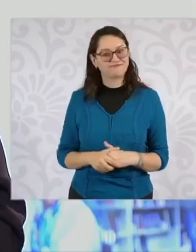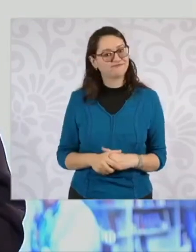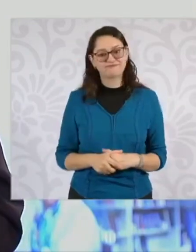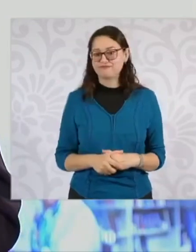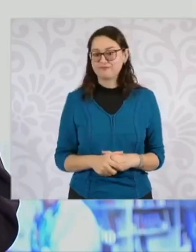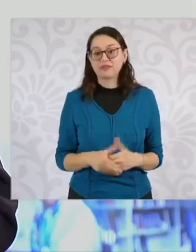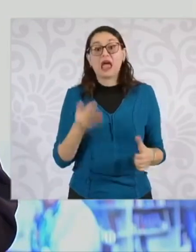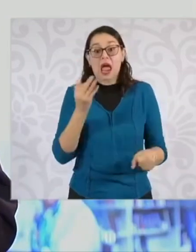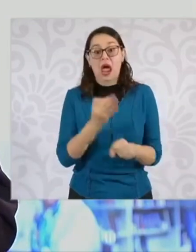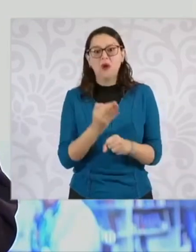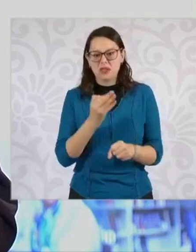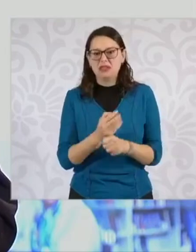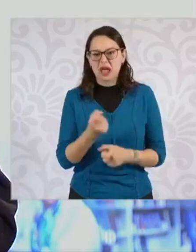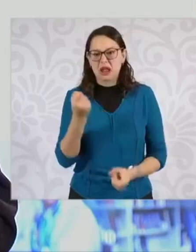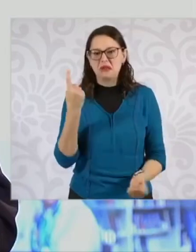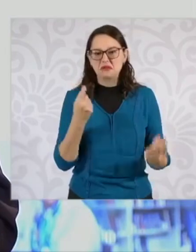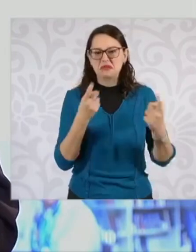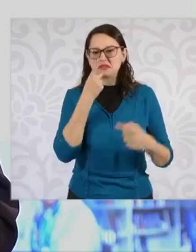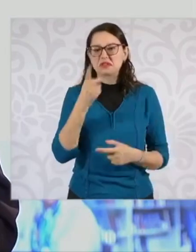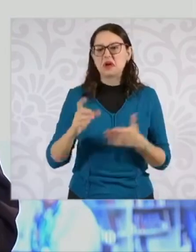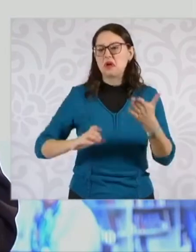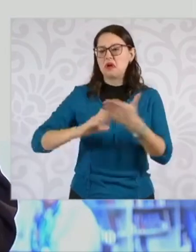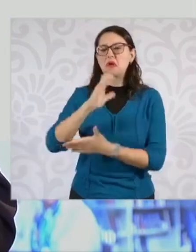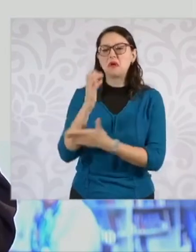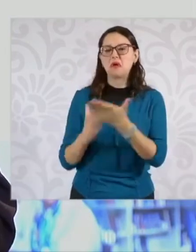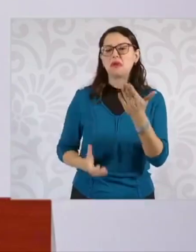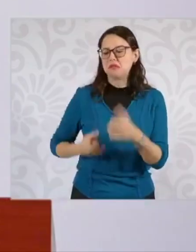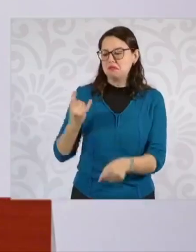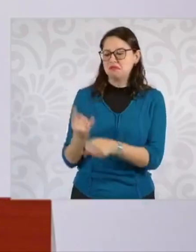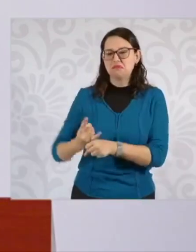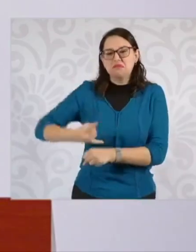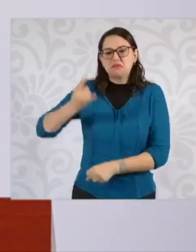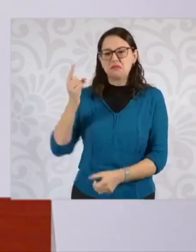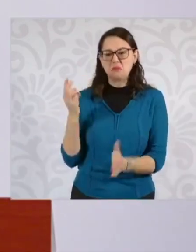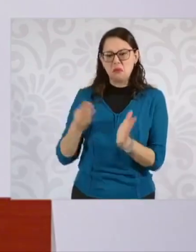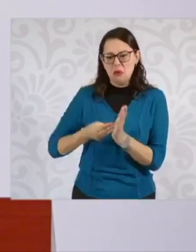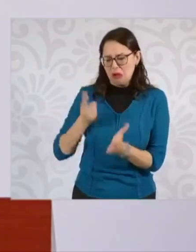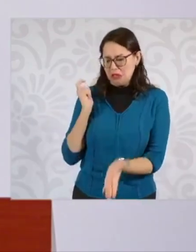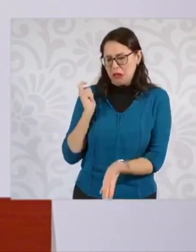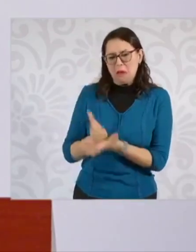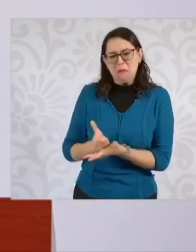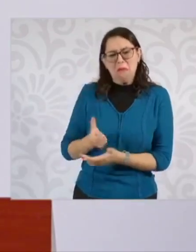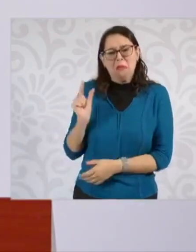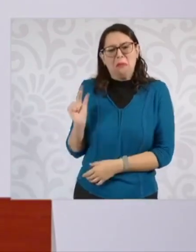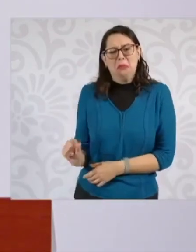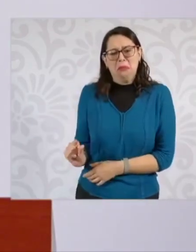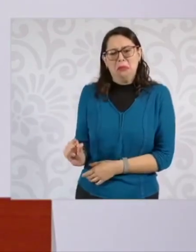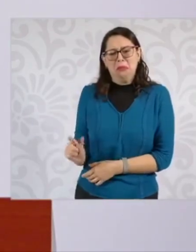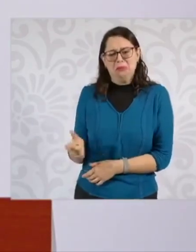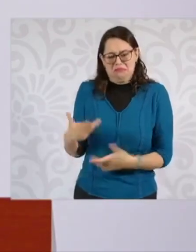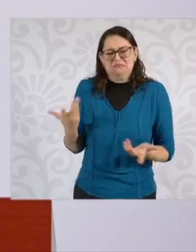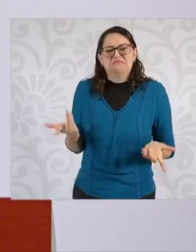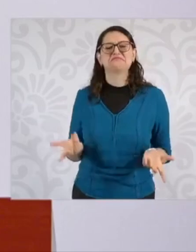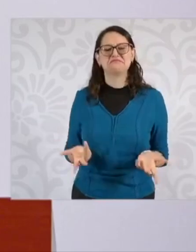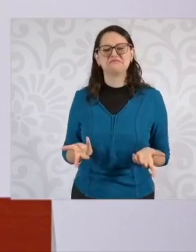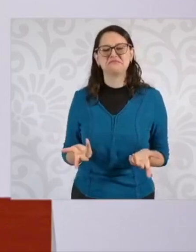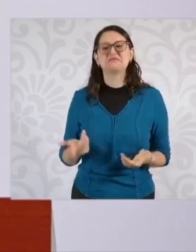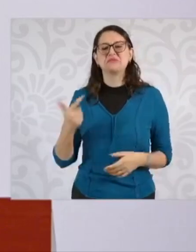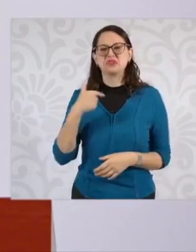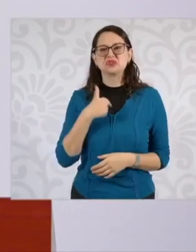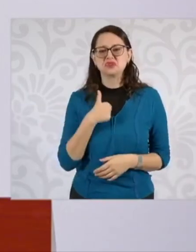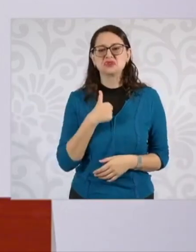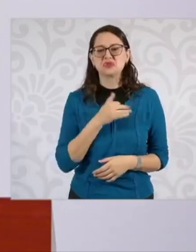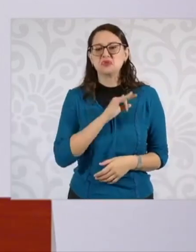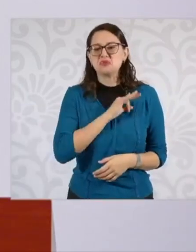es más fácil decir incumplo con el contrato porque la penalización es muy baja y mejor digo que no tengo y